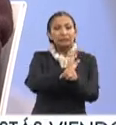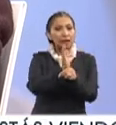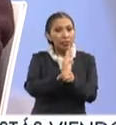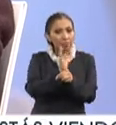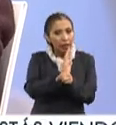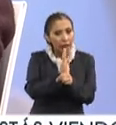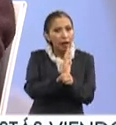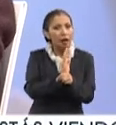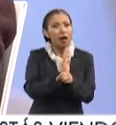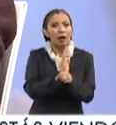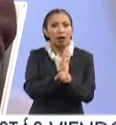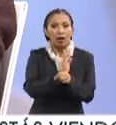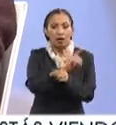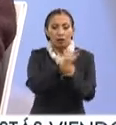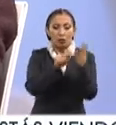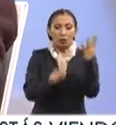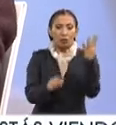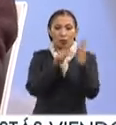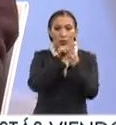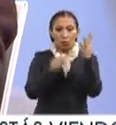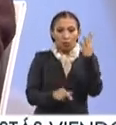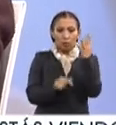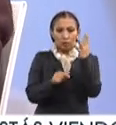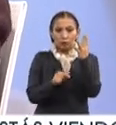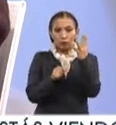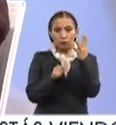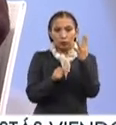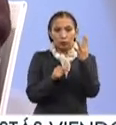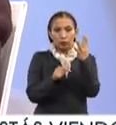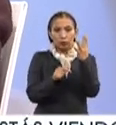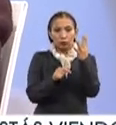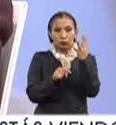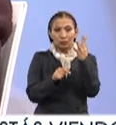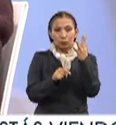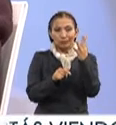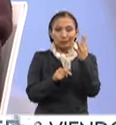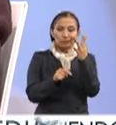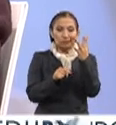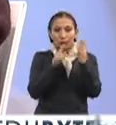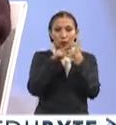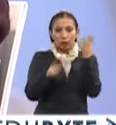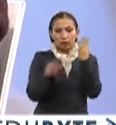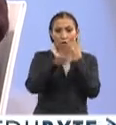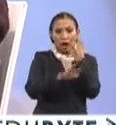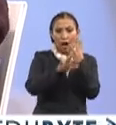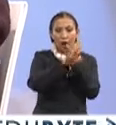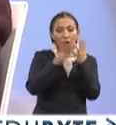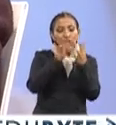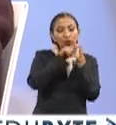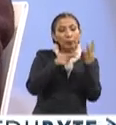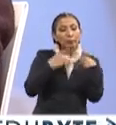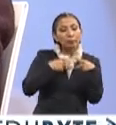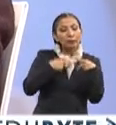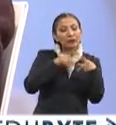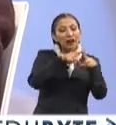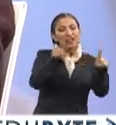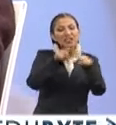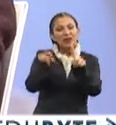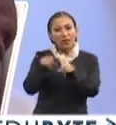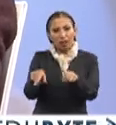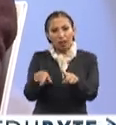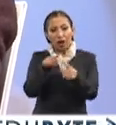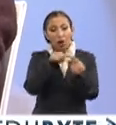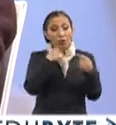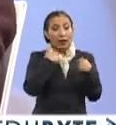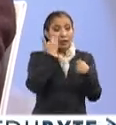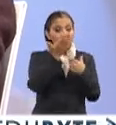en cuatro, digamos, atendiendo cuatro diferentes clases de público, ¿no? El que pretende